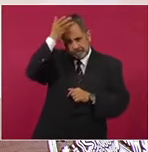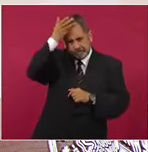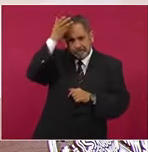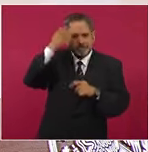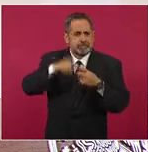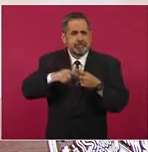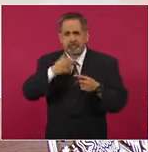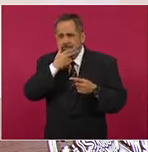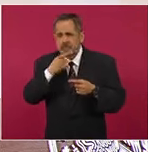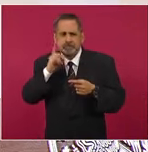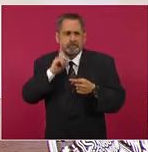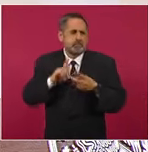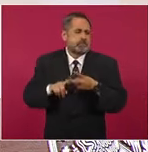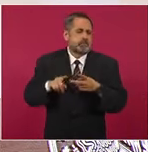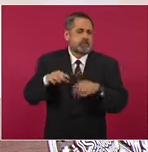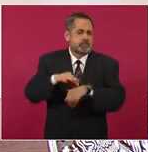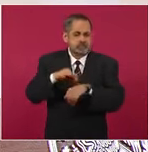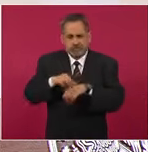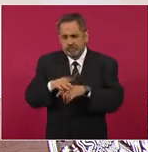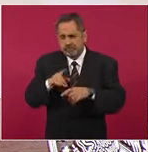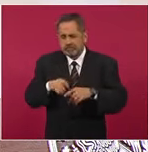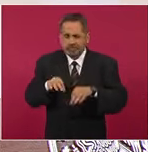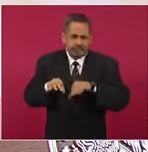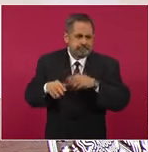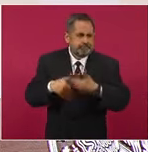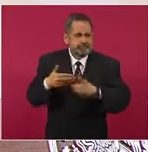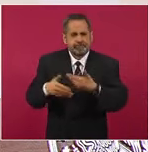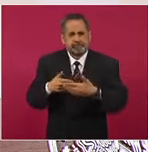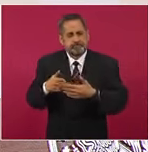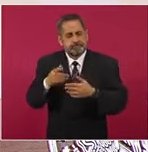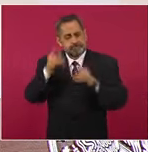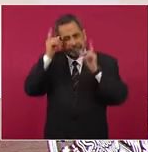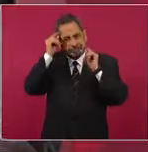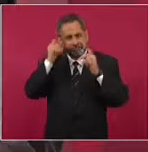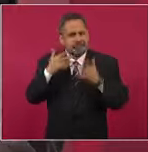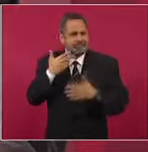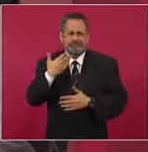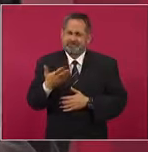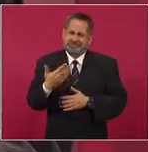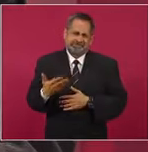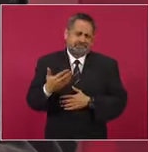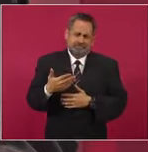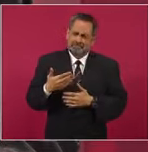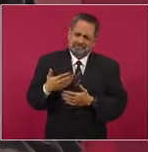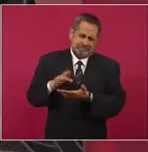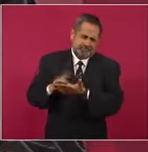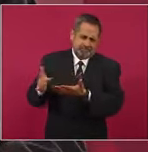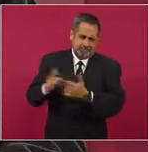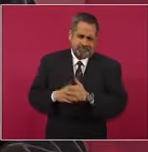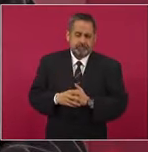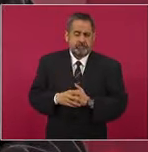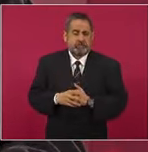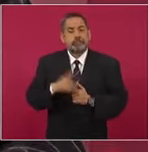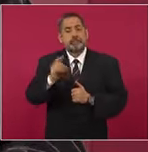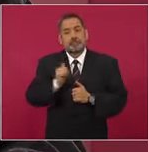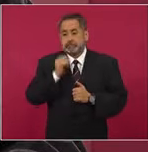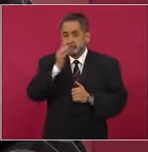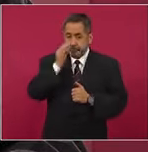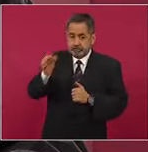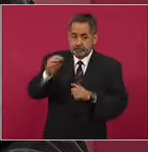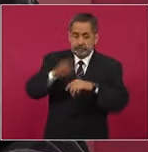de los médicos para enfrentar la pandemia, que también aprovecho para